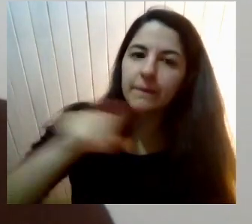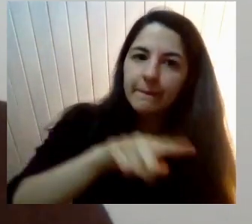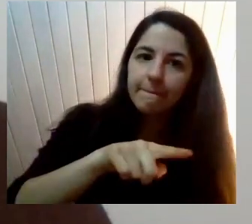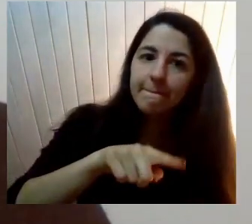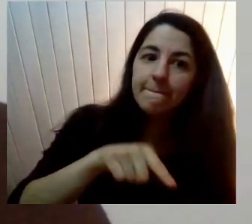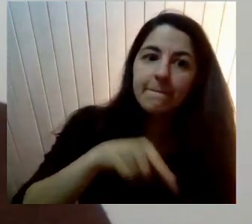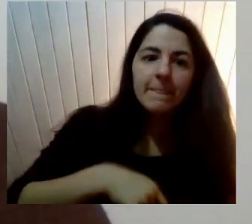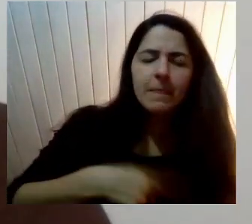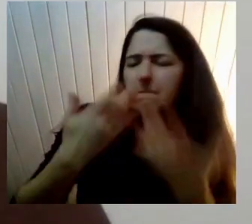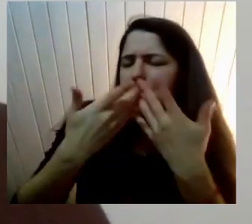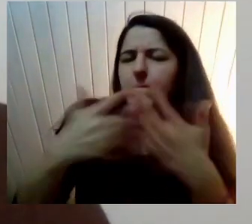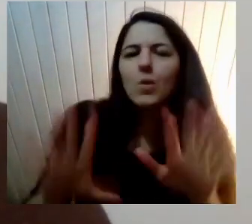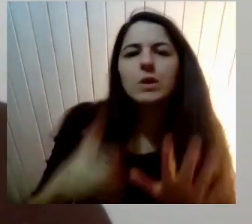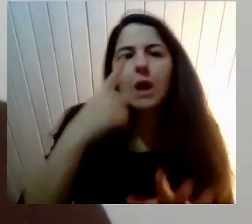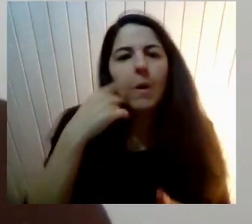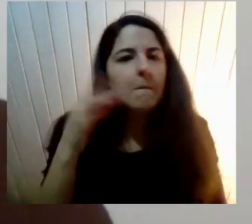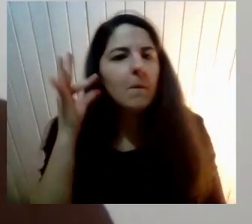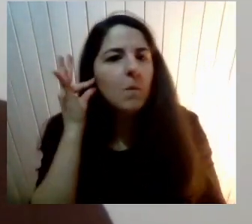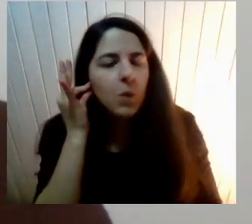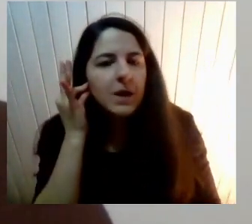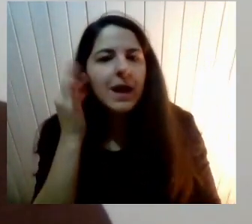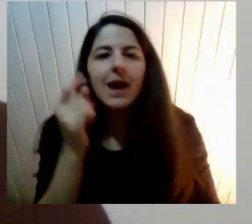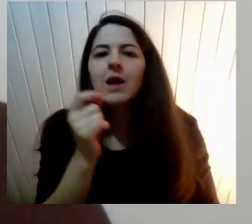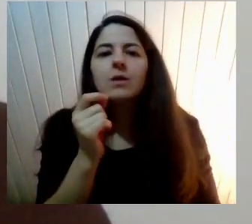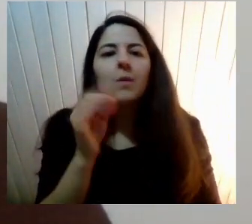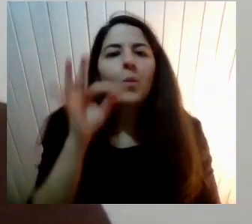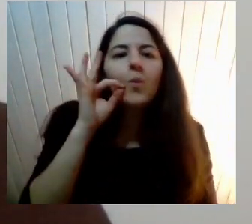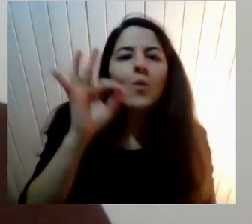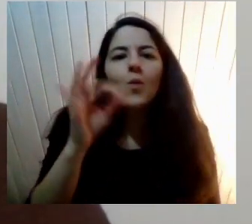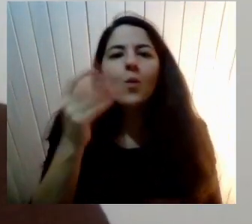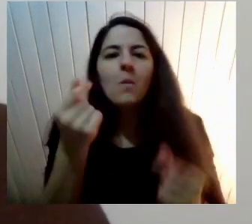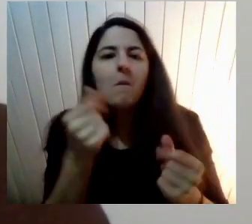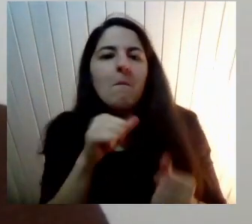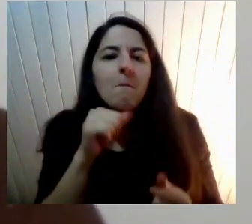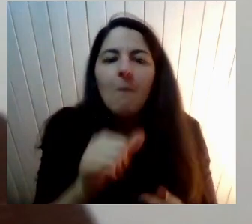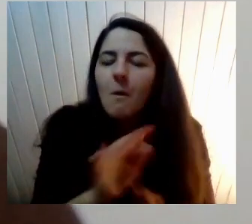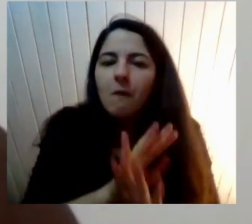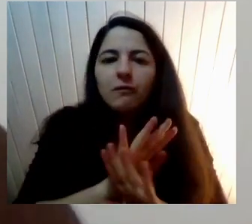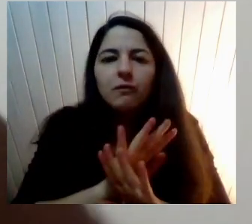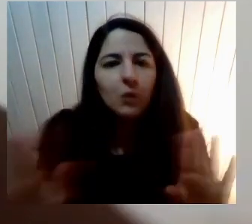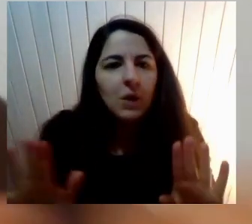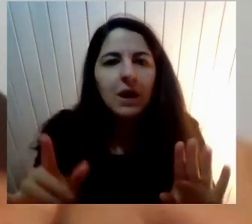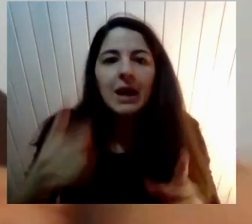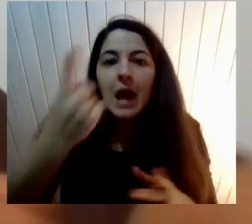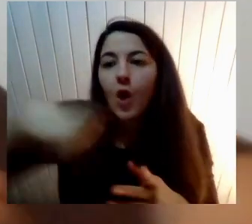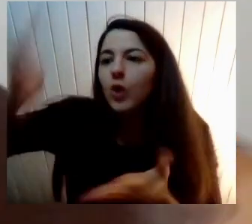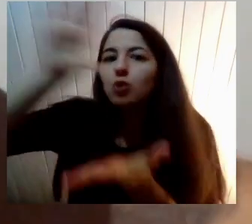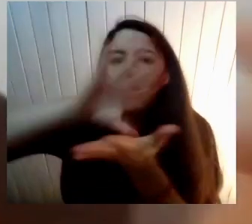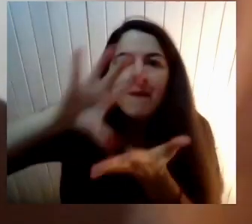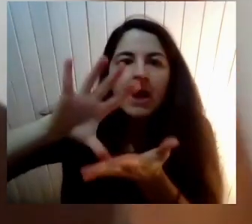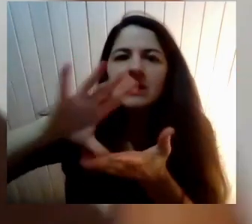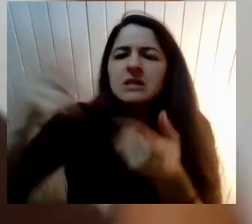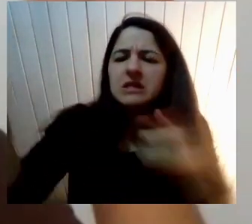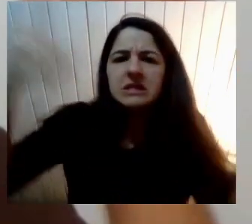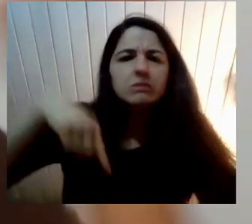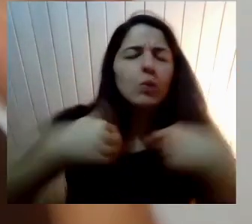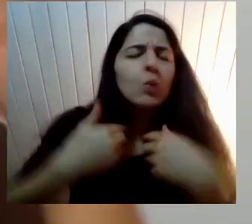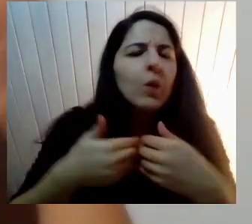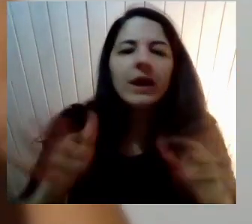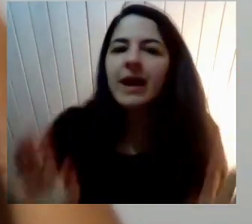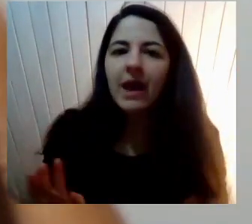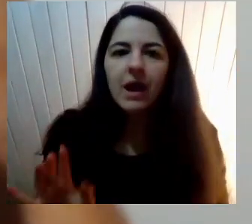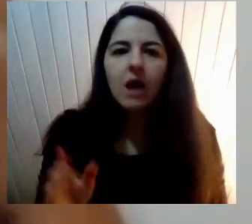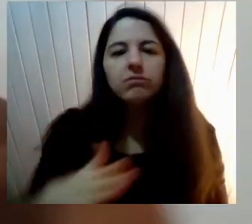Vengas Digamos Hay una cuestión Que pasa Incluso En los mismos Informes De la OSDE Cuando se estudia El caso chileno Respecto a las